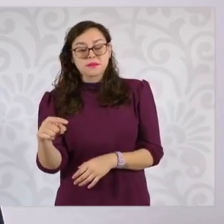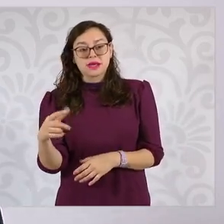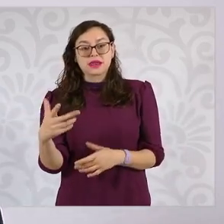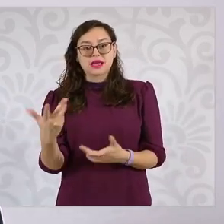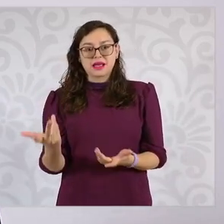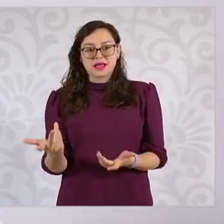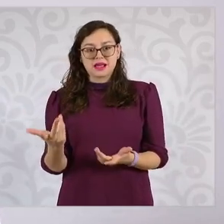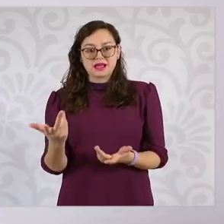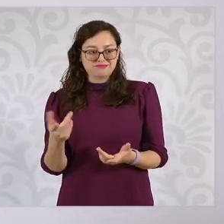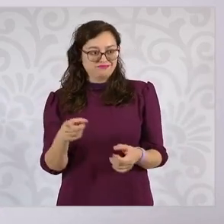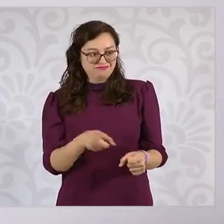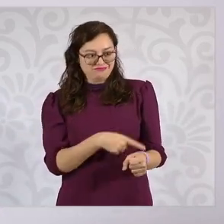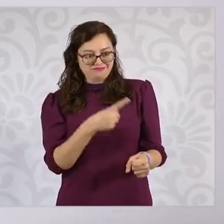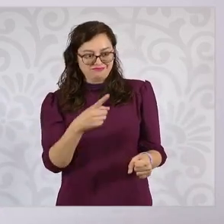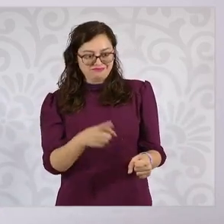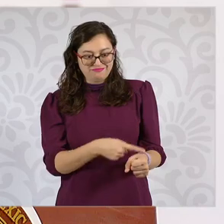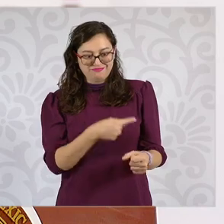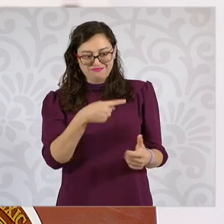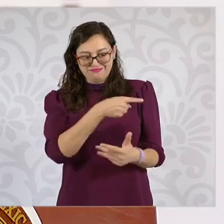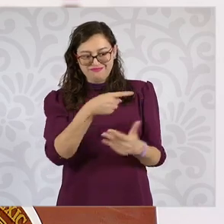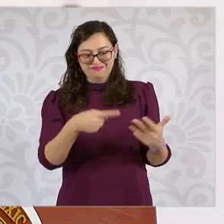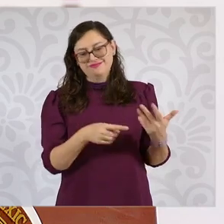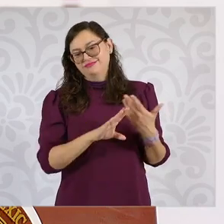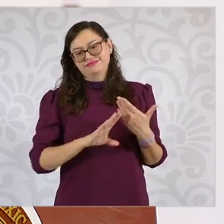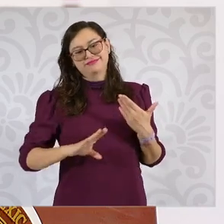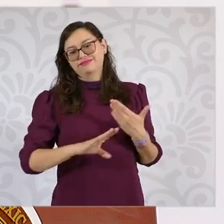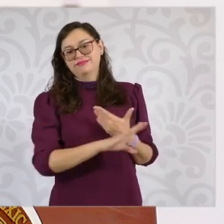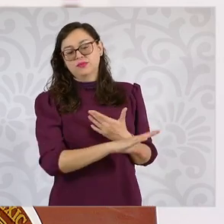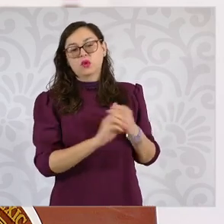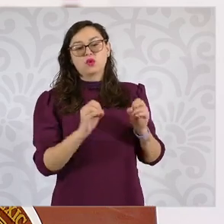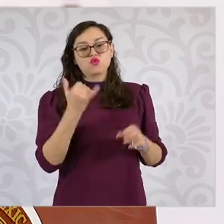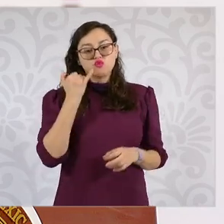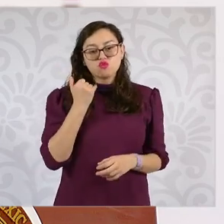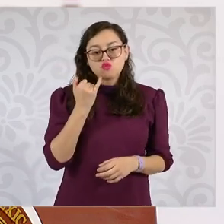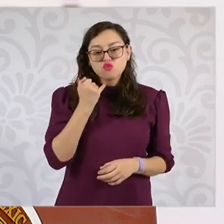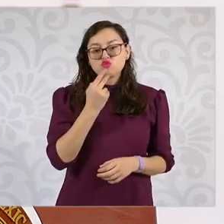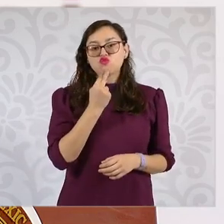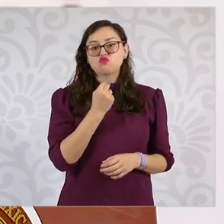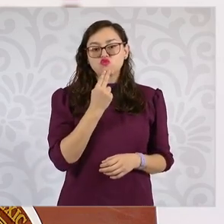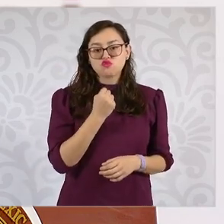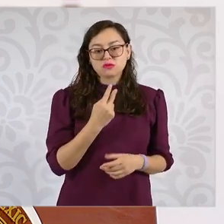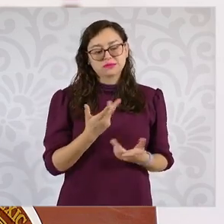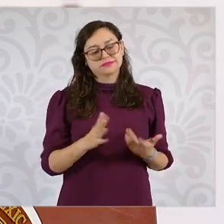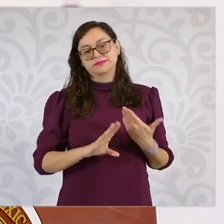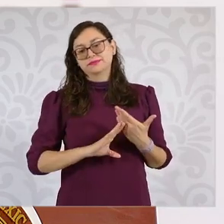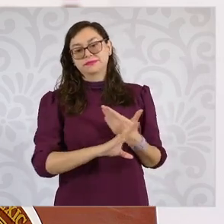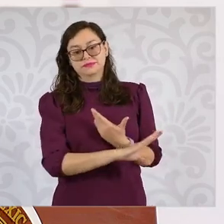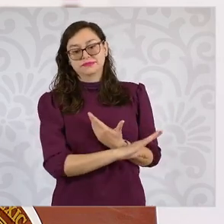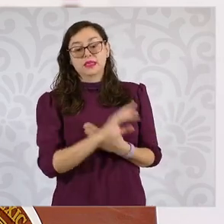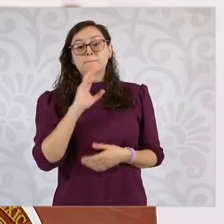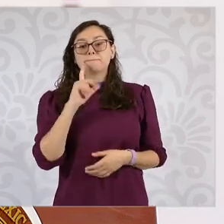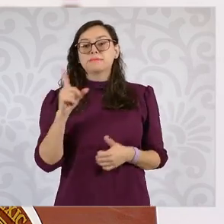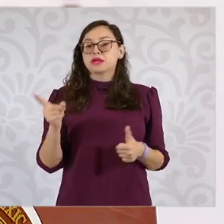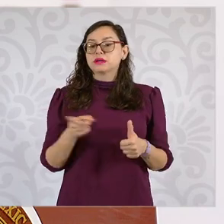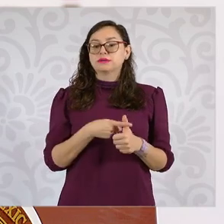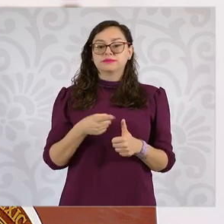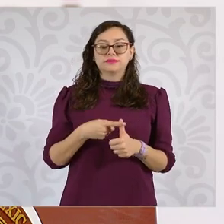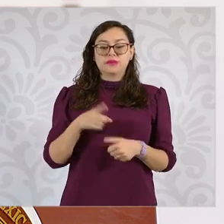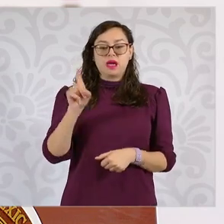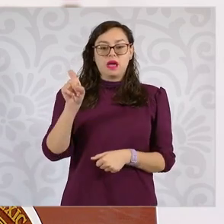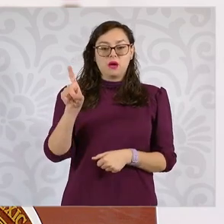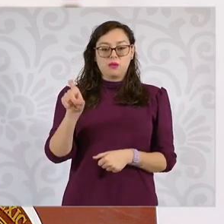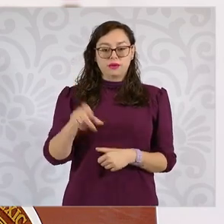la venta también de los refrescos y bebidas azucaradas. Deben tener acceso al agua.